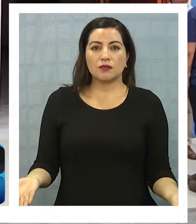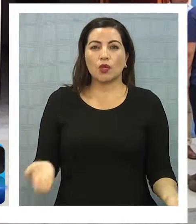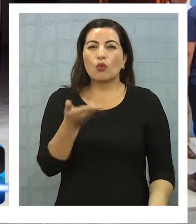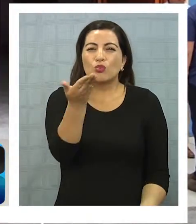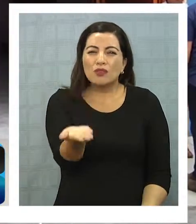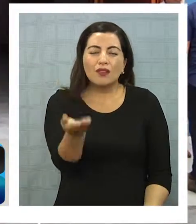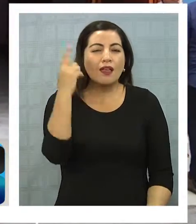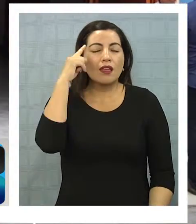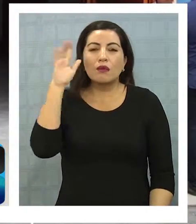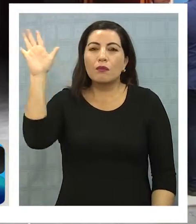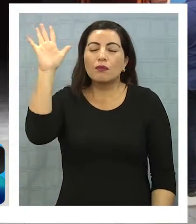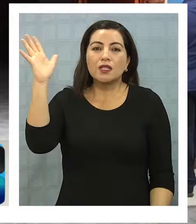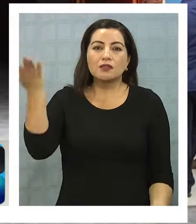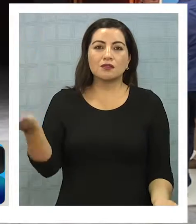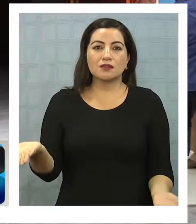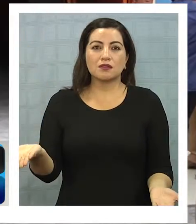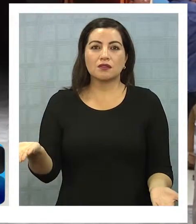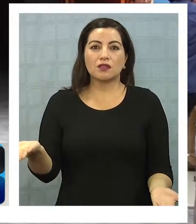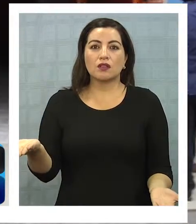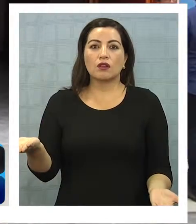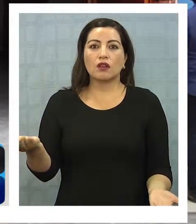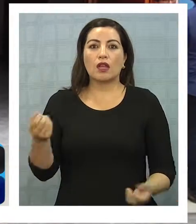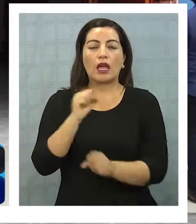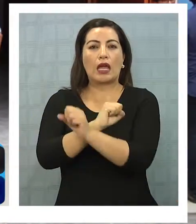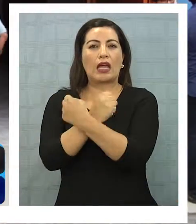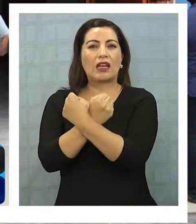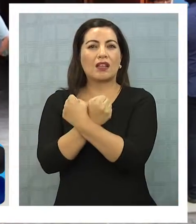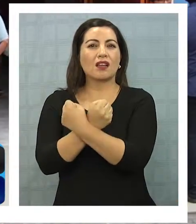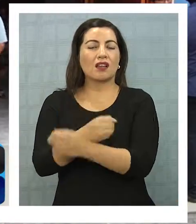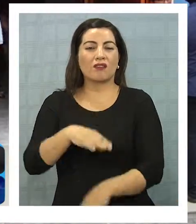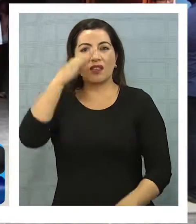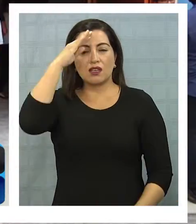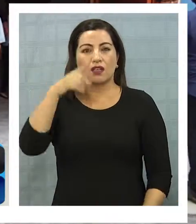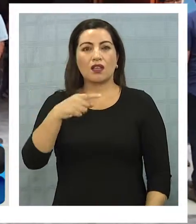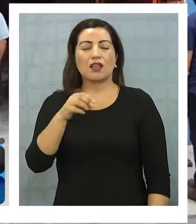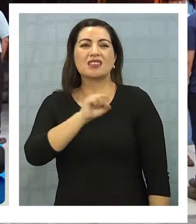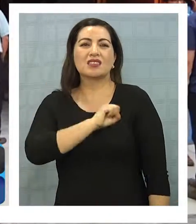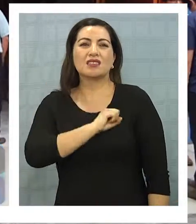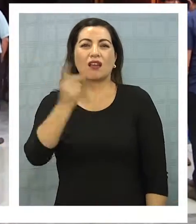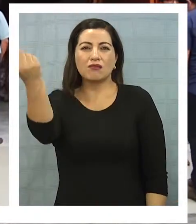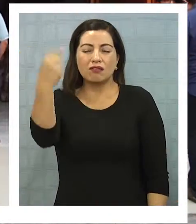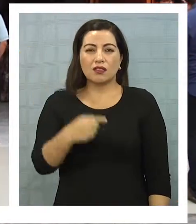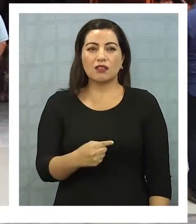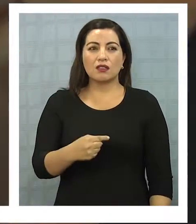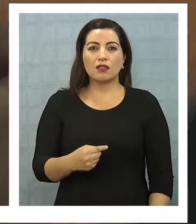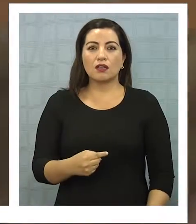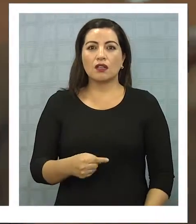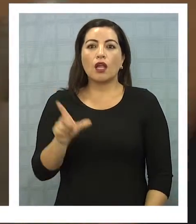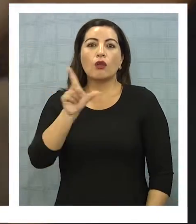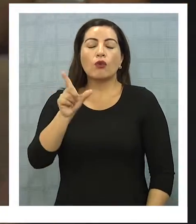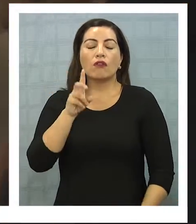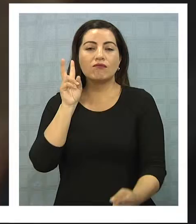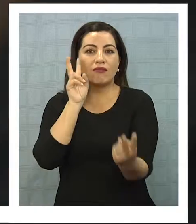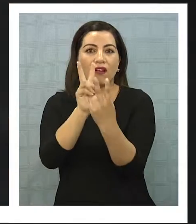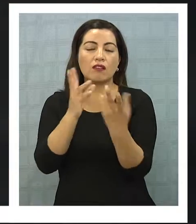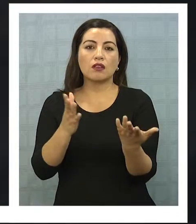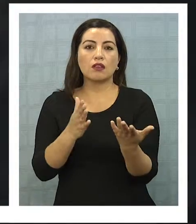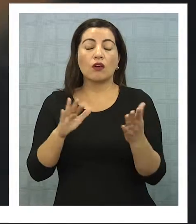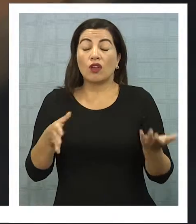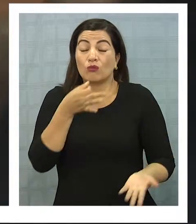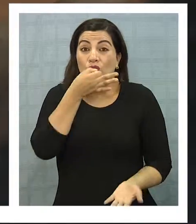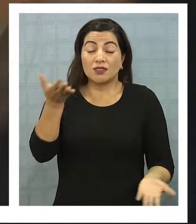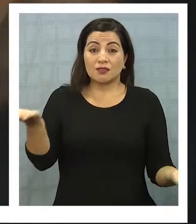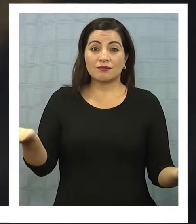Imagínense que venía llegando nomás de Santiago, el lunes lo iba a ver, y ahora, ¿qué más le puedo decir?